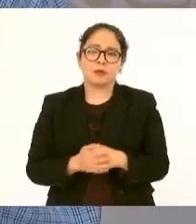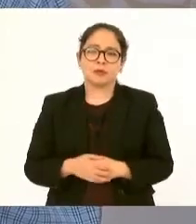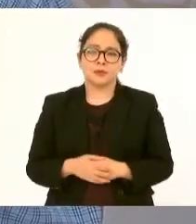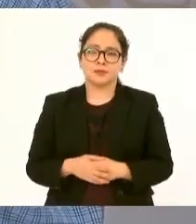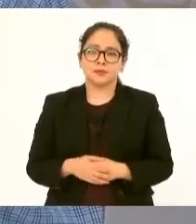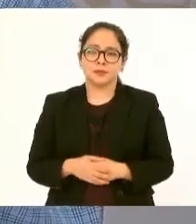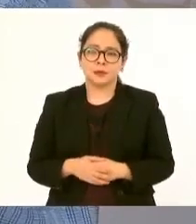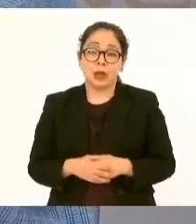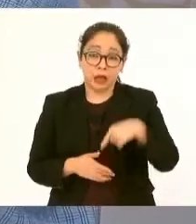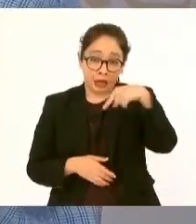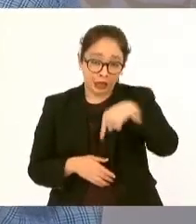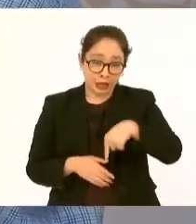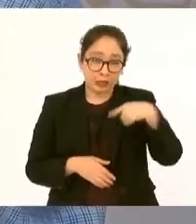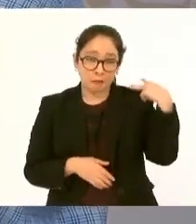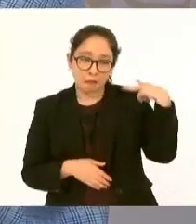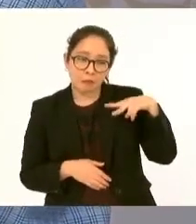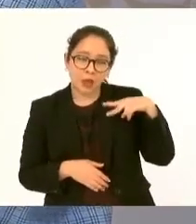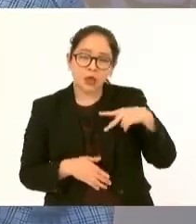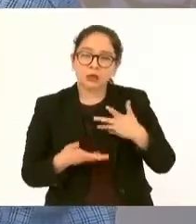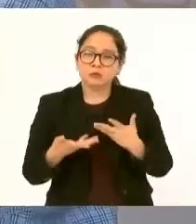estamos